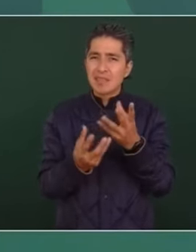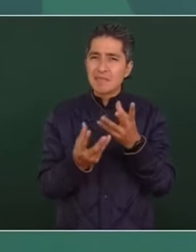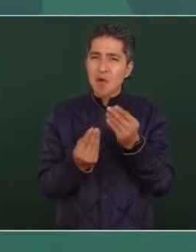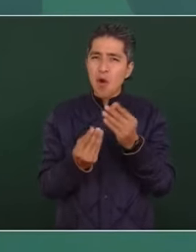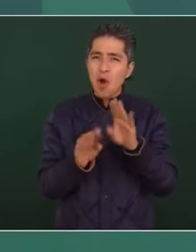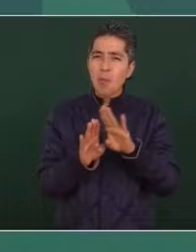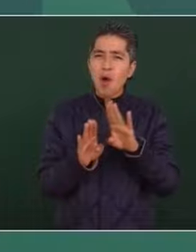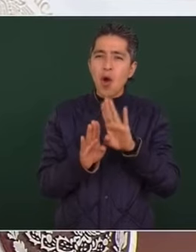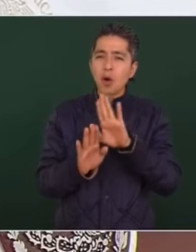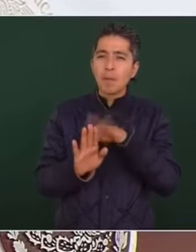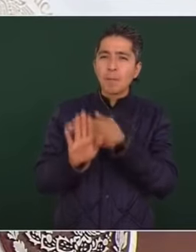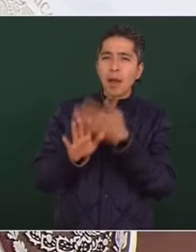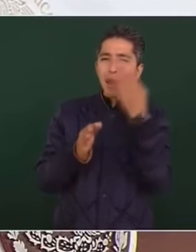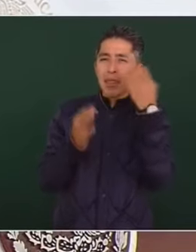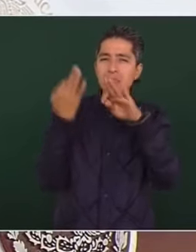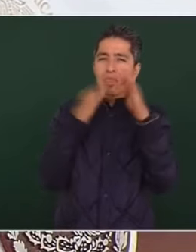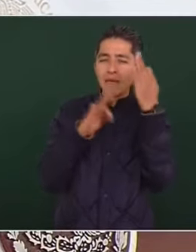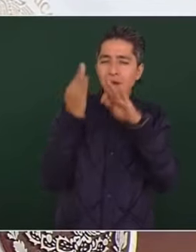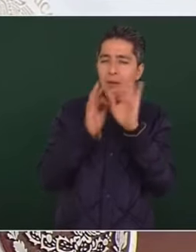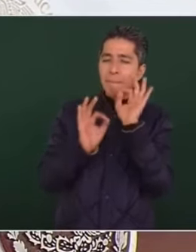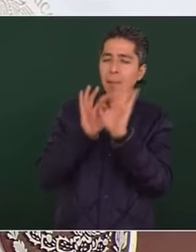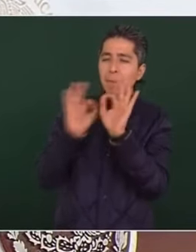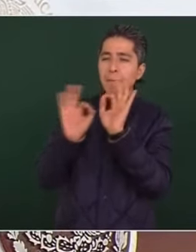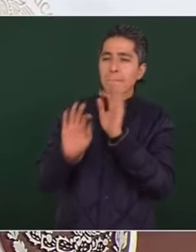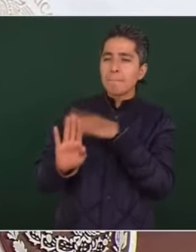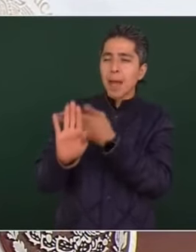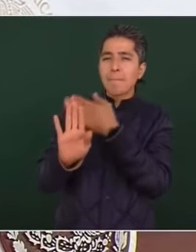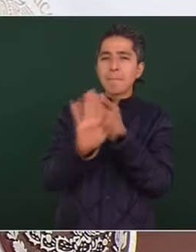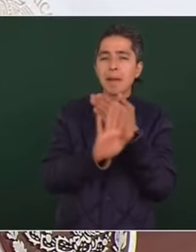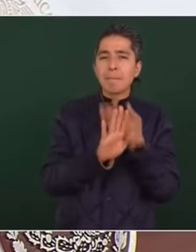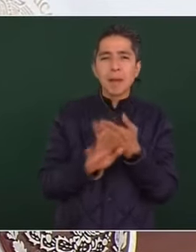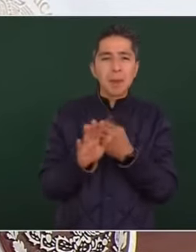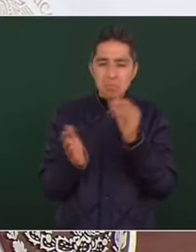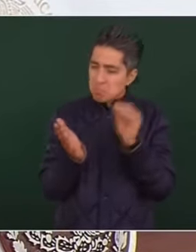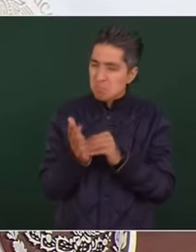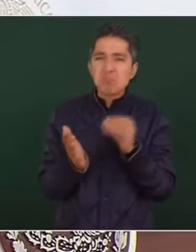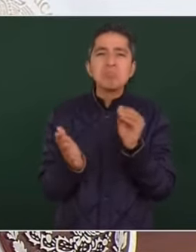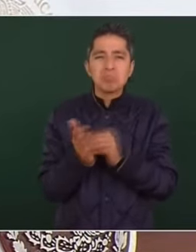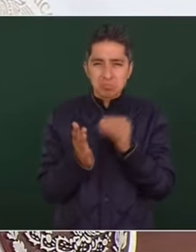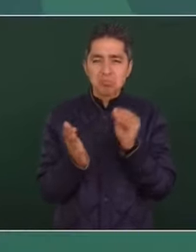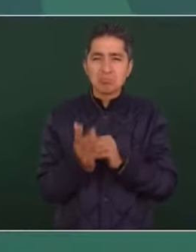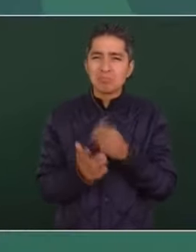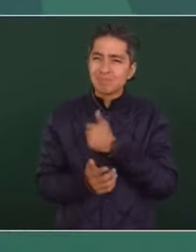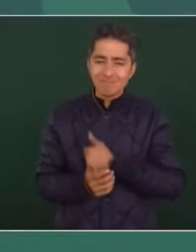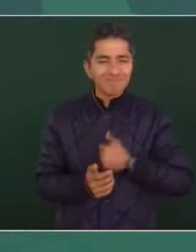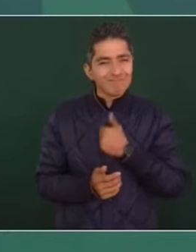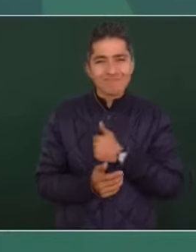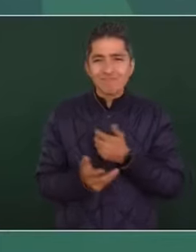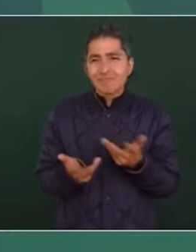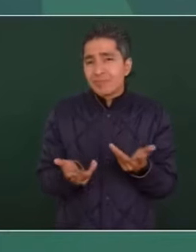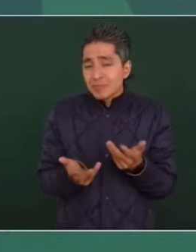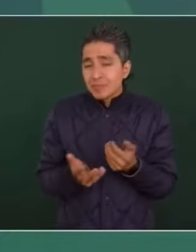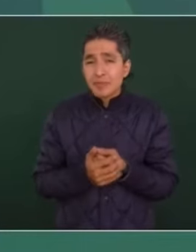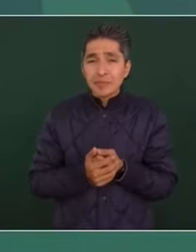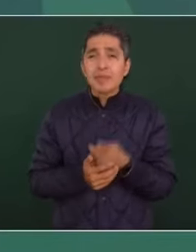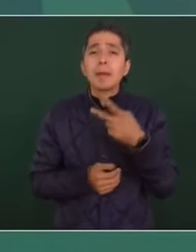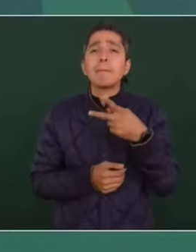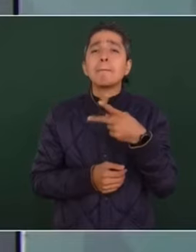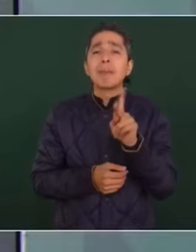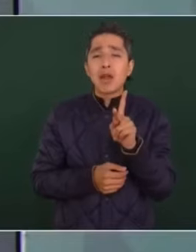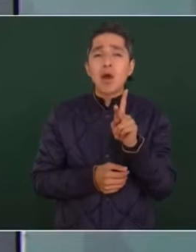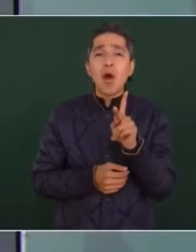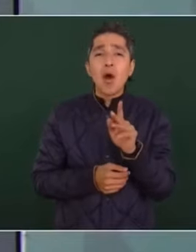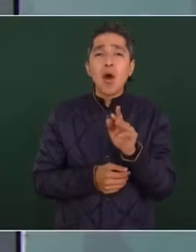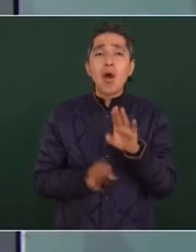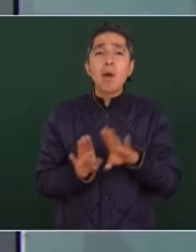lamentablemente, pero tampoco es algo